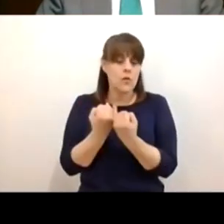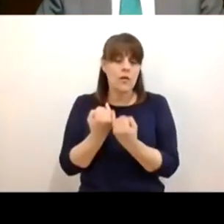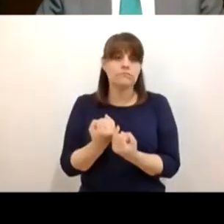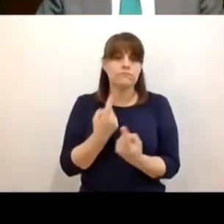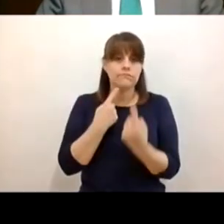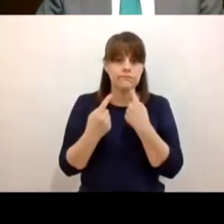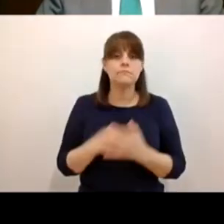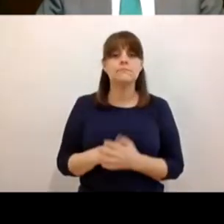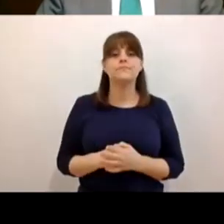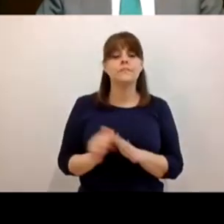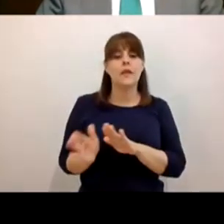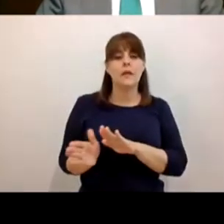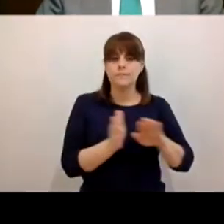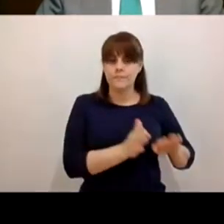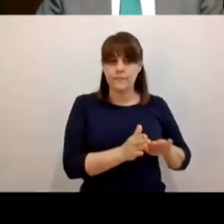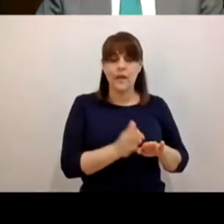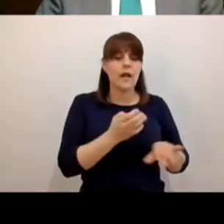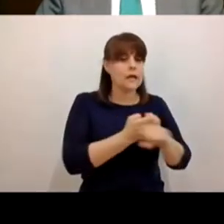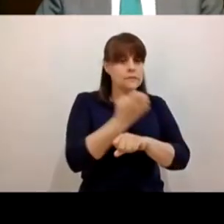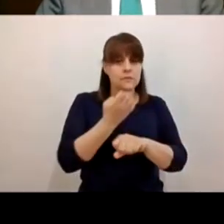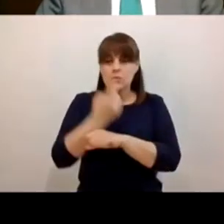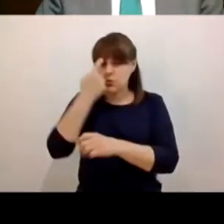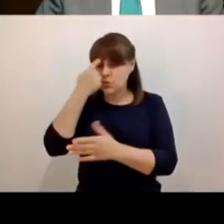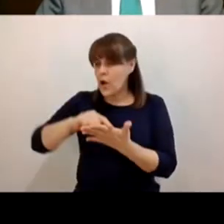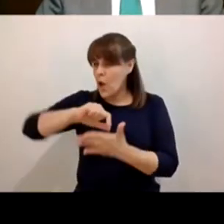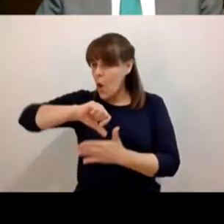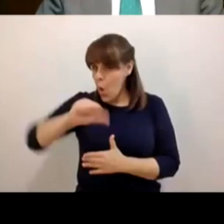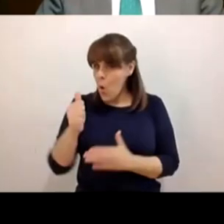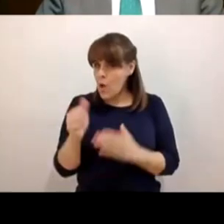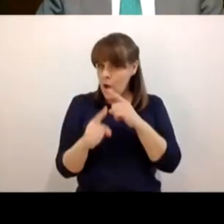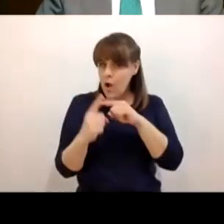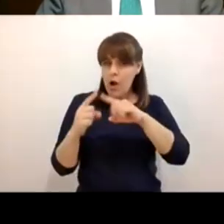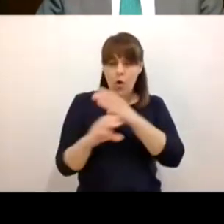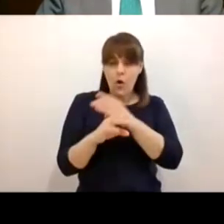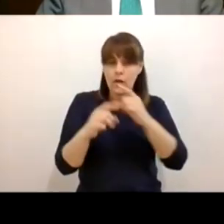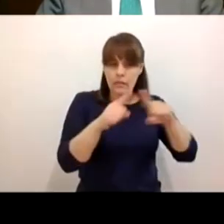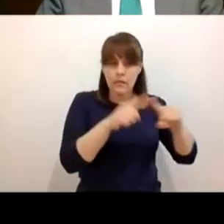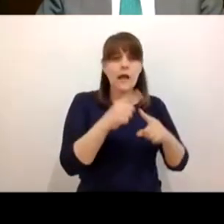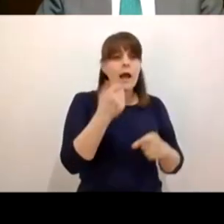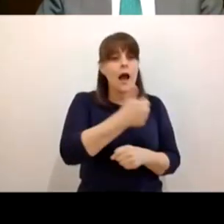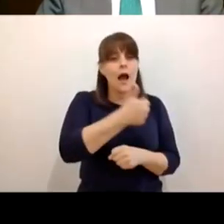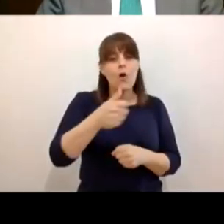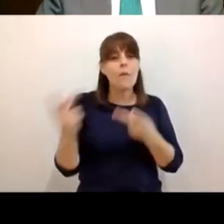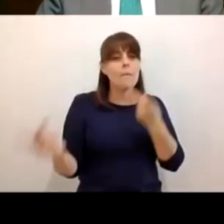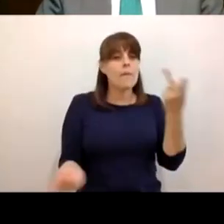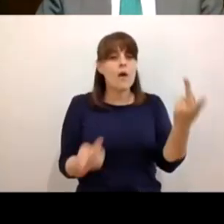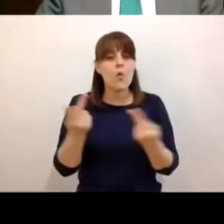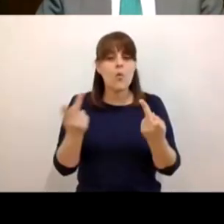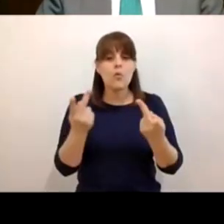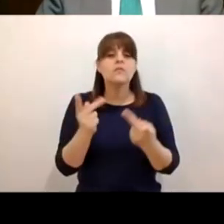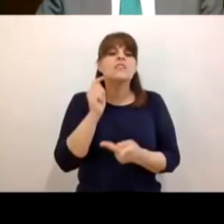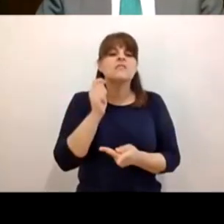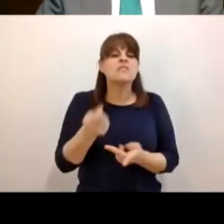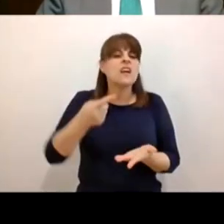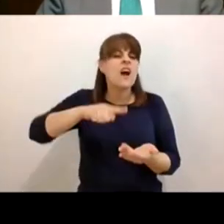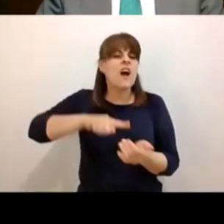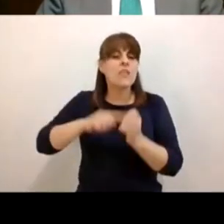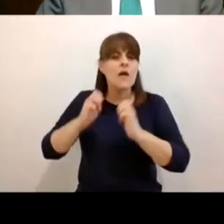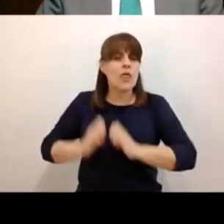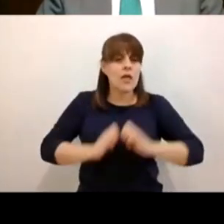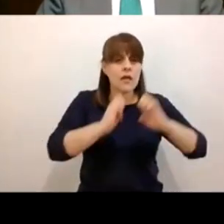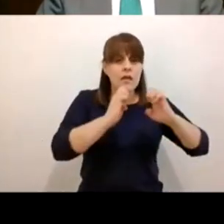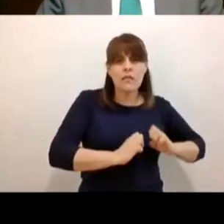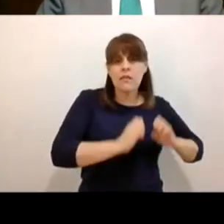variar según los estados y ojalá cada uno lo pueda aclarar hay muchas preguntas respecto a la infraestructura para volver y las